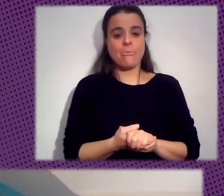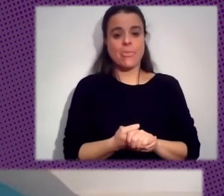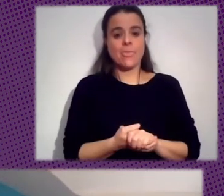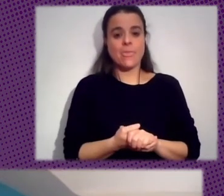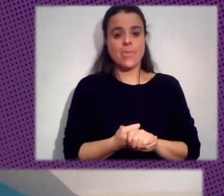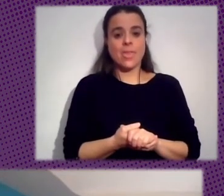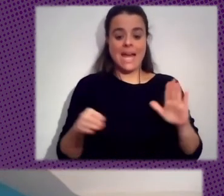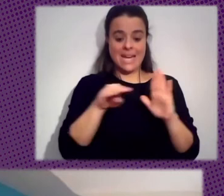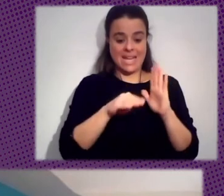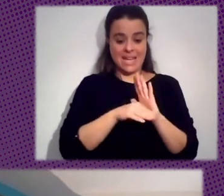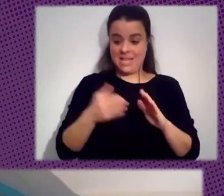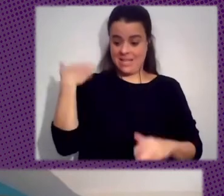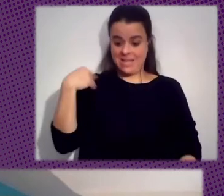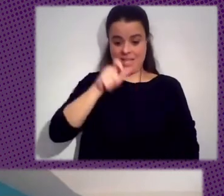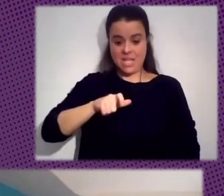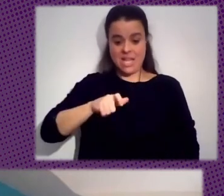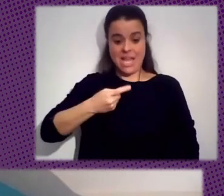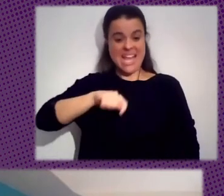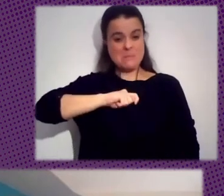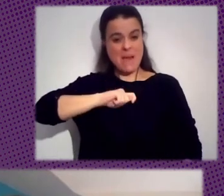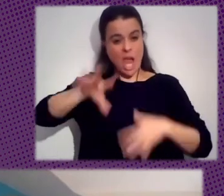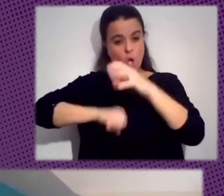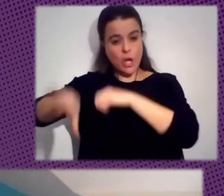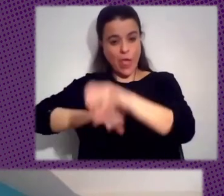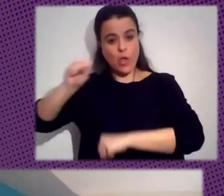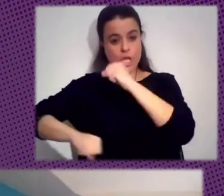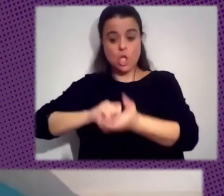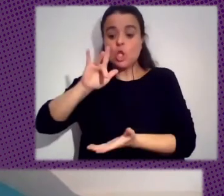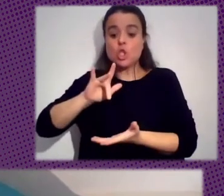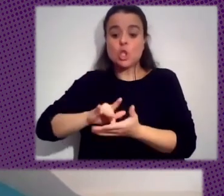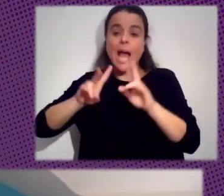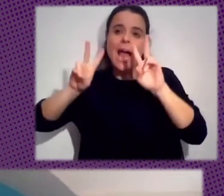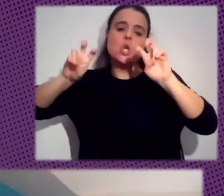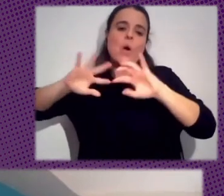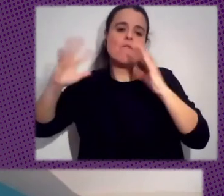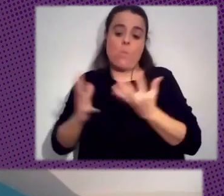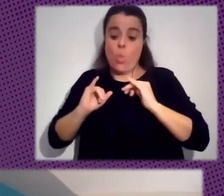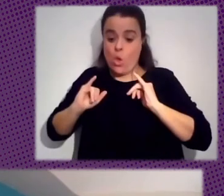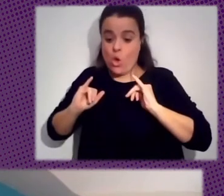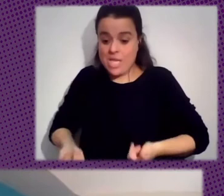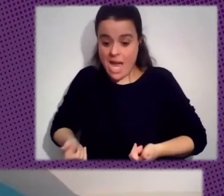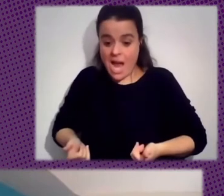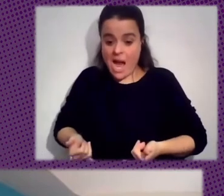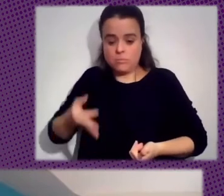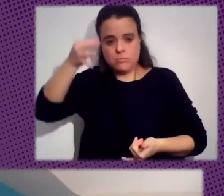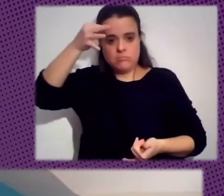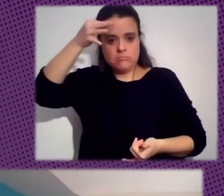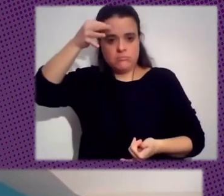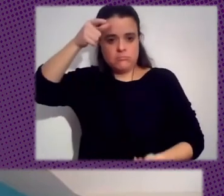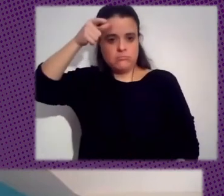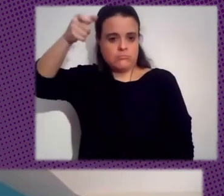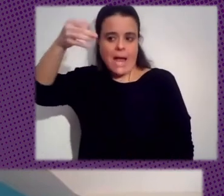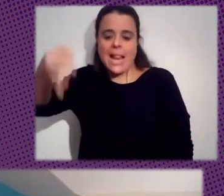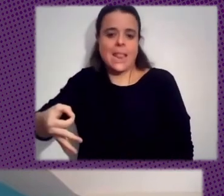Los Colonizadores Los Conquistadores Españoles Cuando Llegaban Al Nuevo Mundo Llegaban A Una Aldea Tal vez En Medio De La